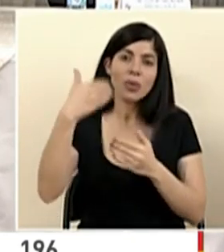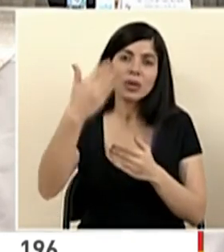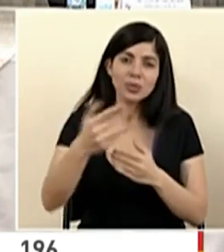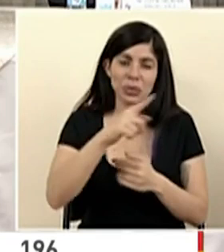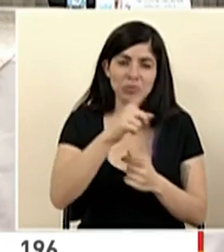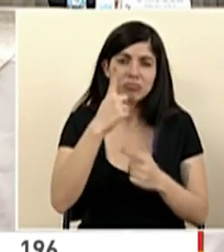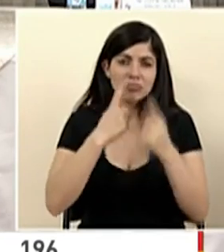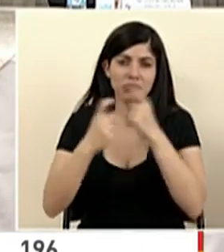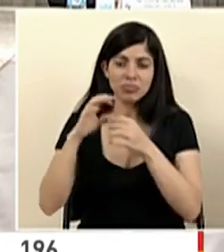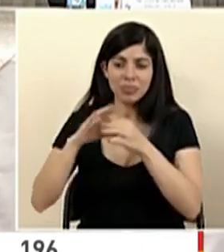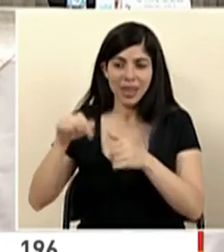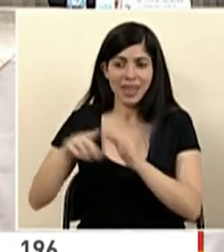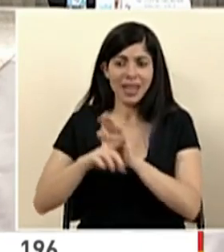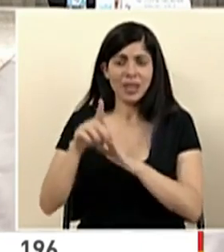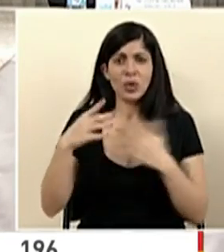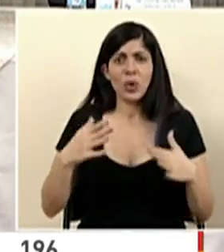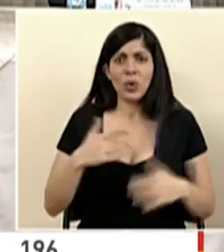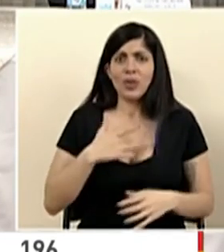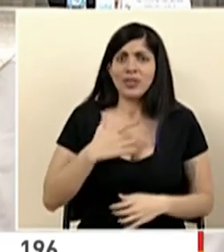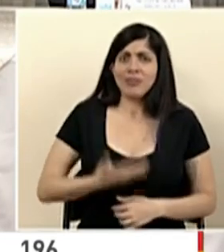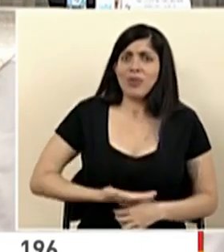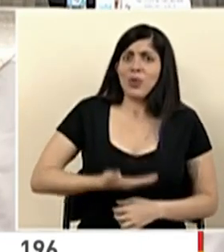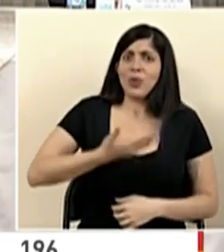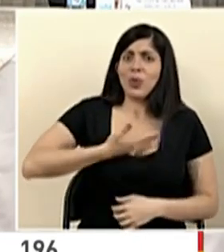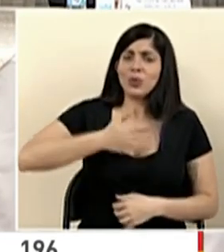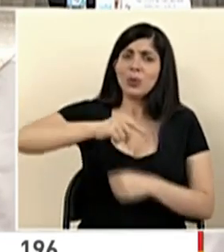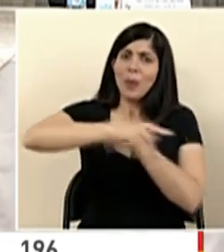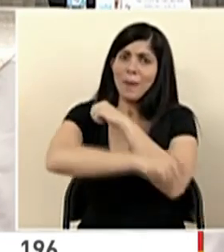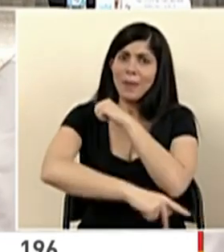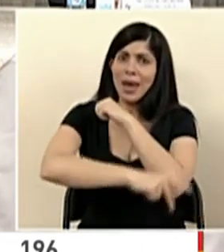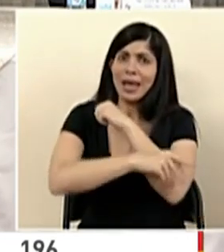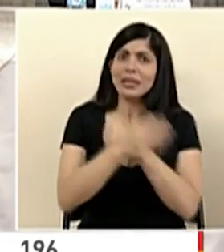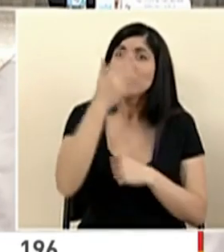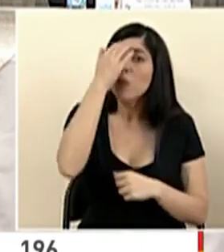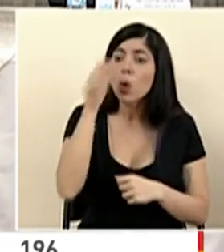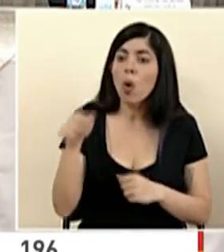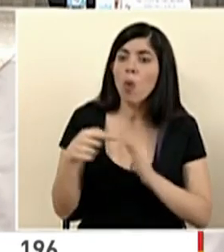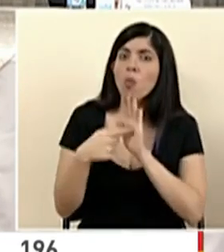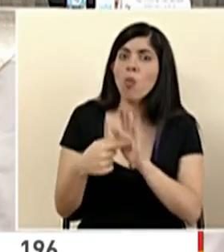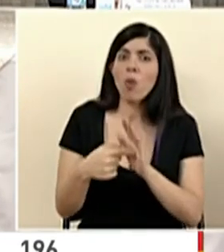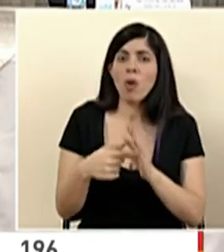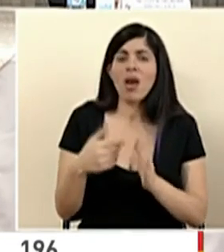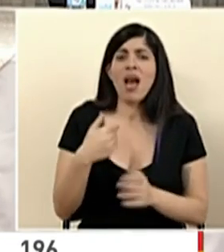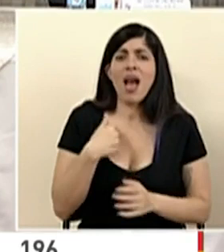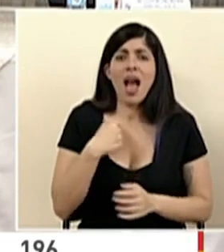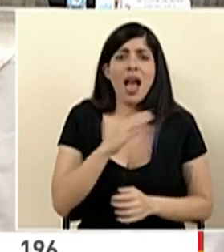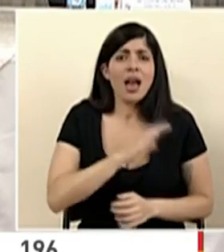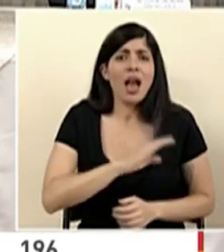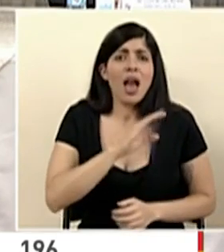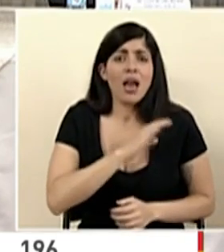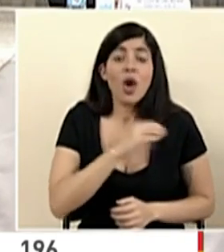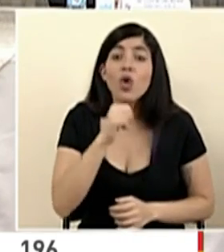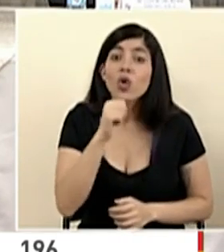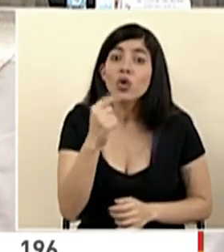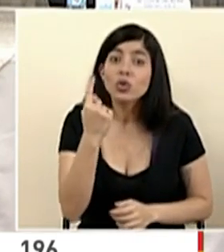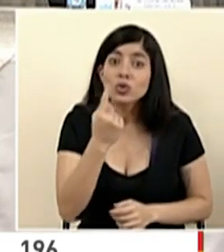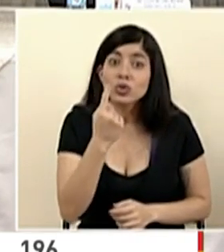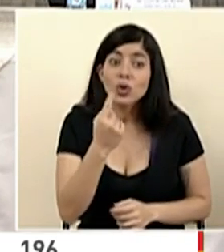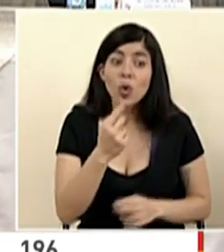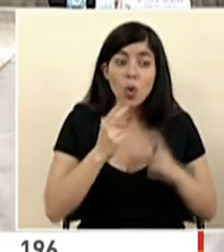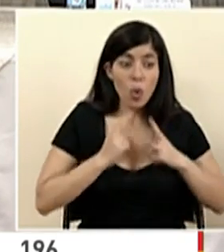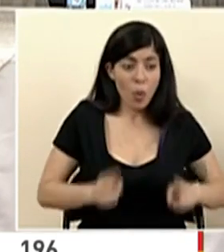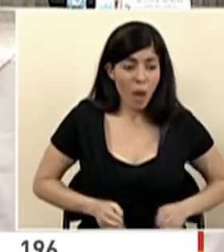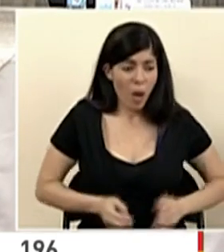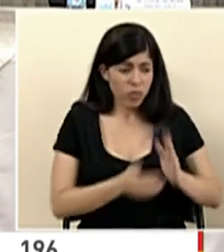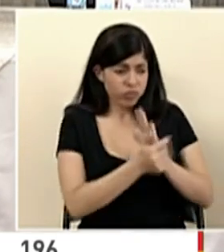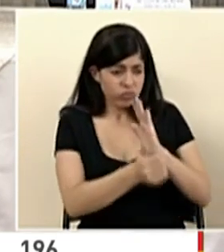desarrollo que nos llena de orgullo como país porque demuestra la calidad no sólo de nuestro talento humano en